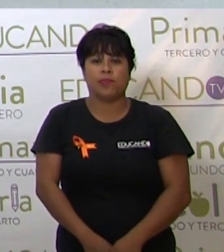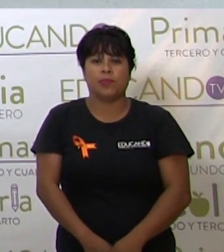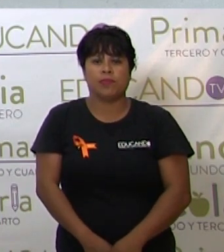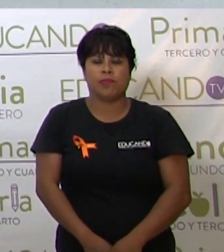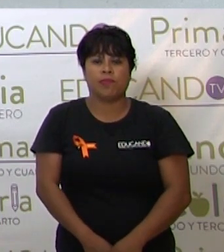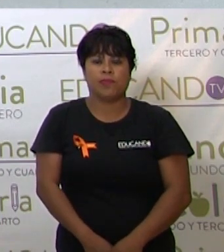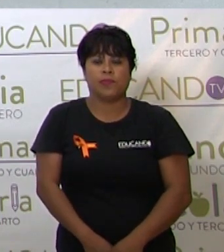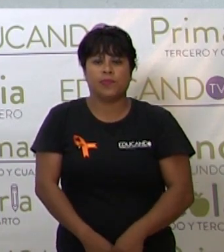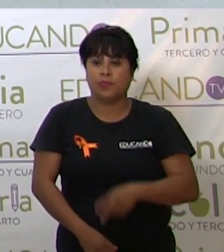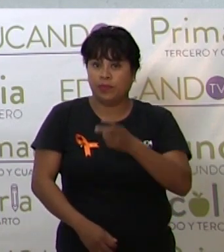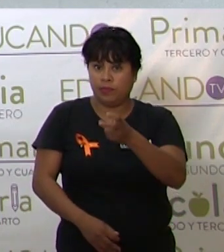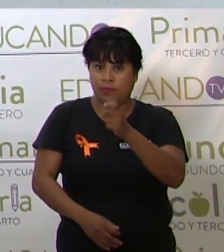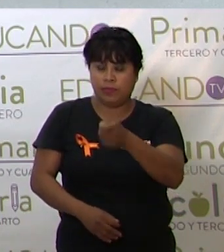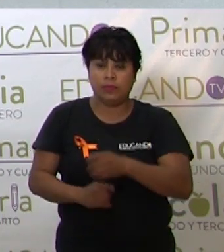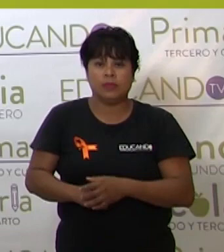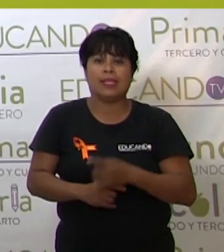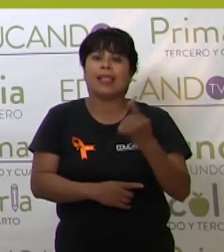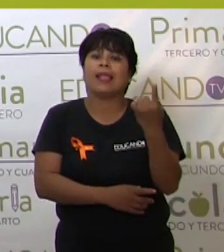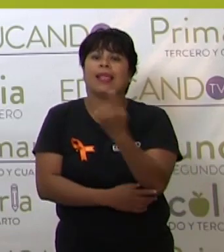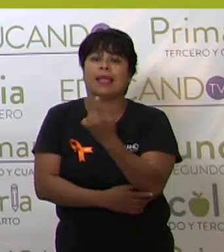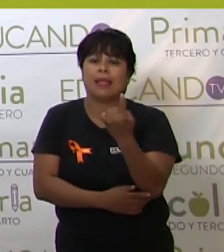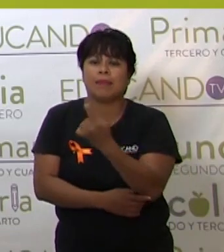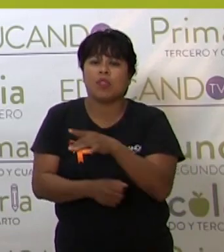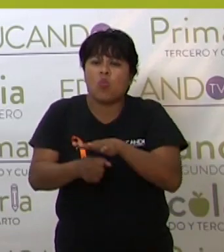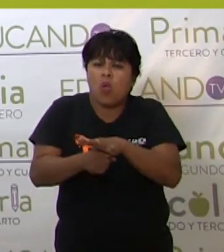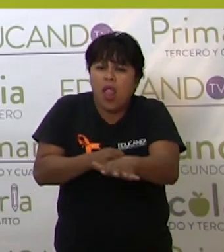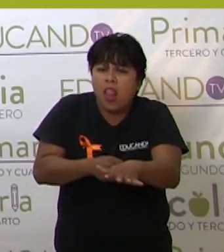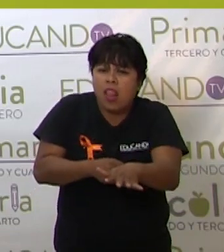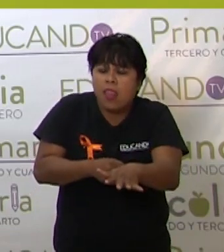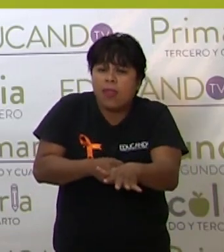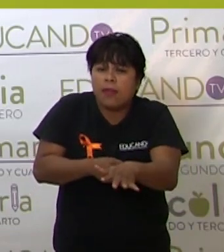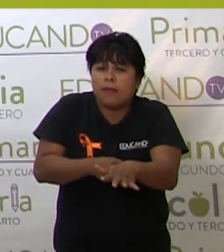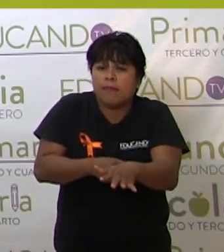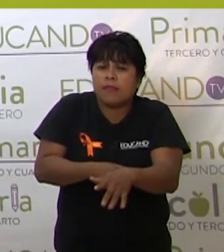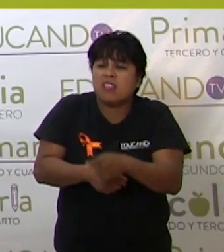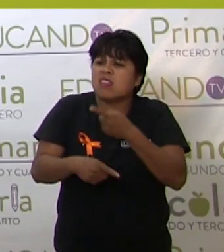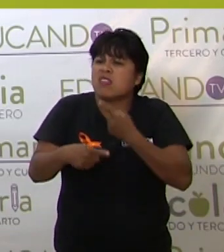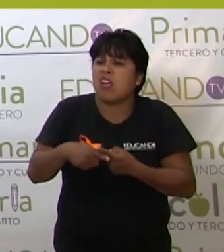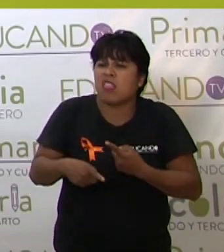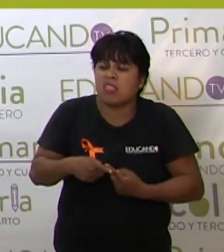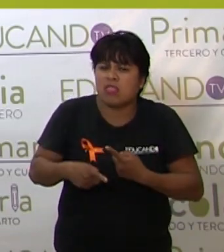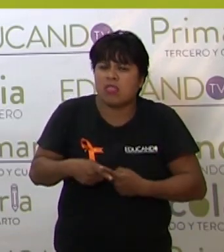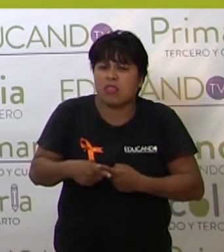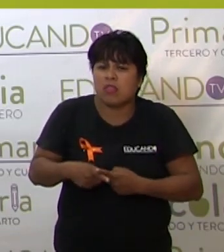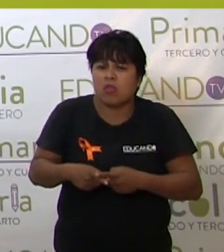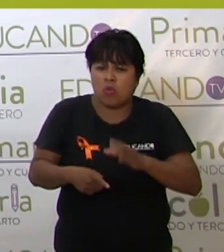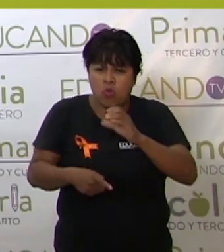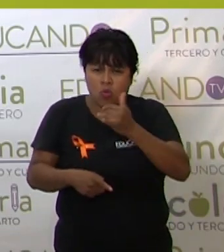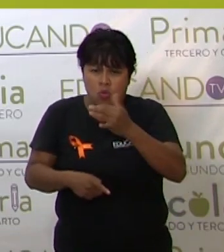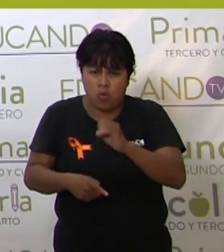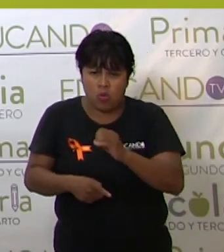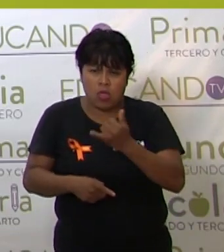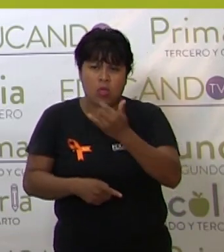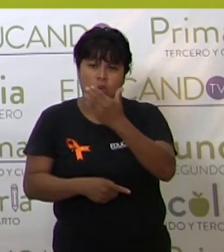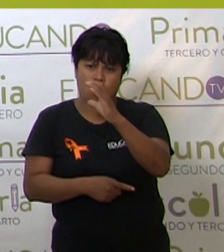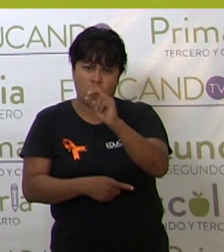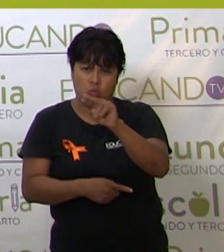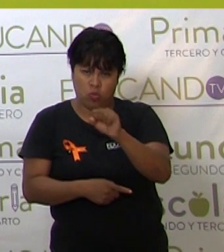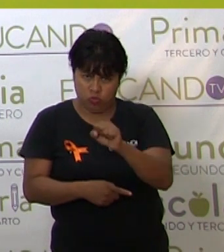Estos son que, cual, quien, cuyo y cuyos.